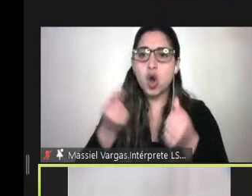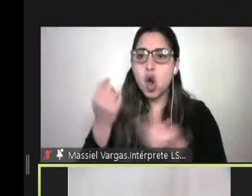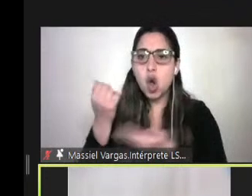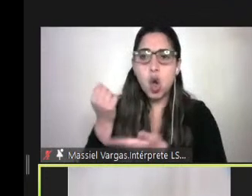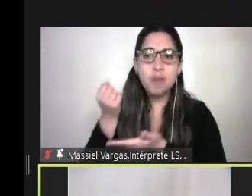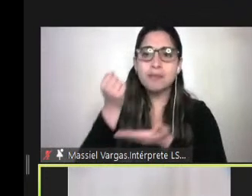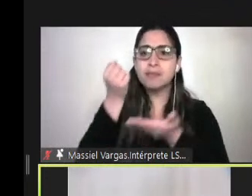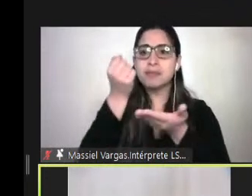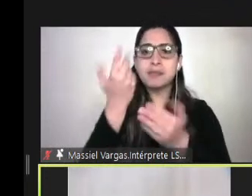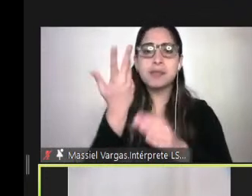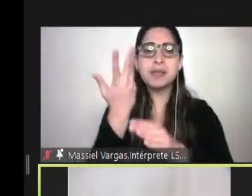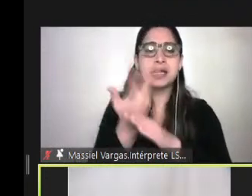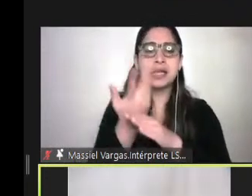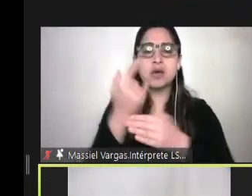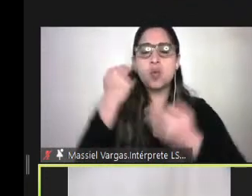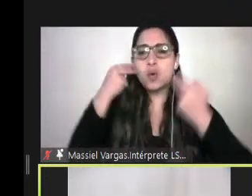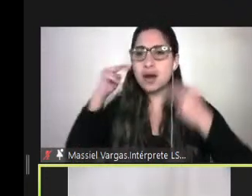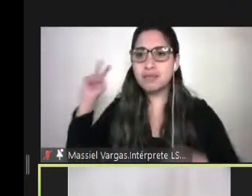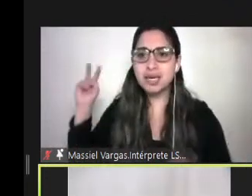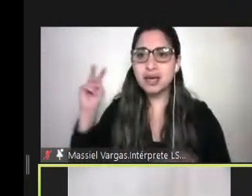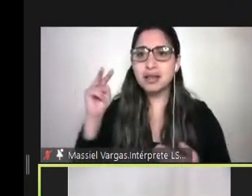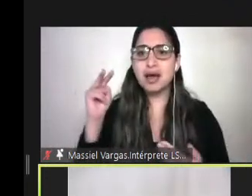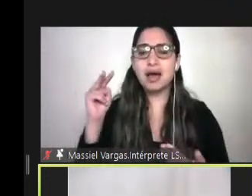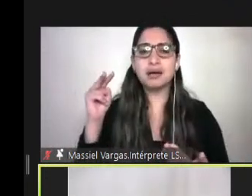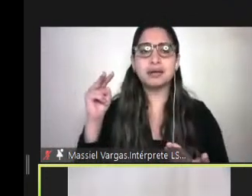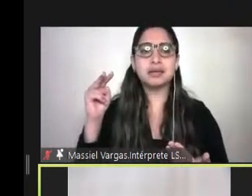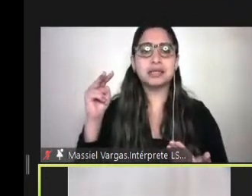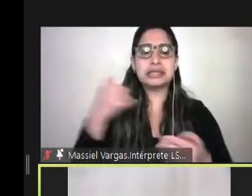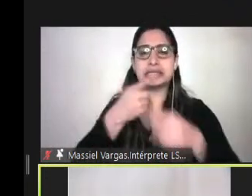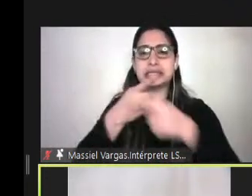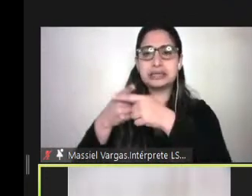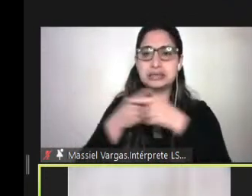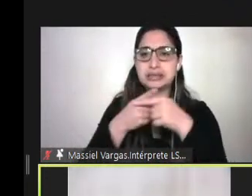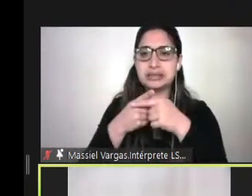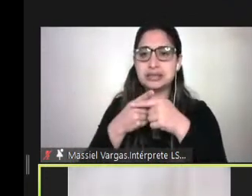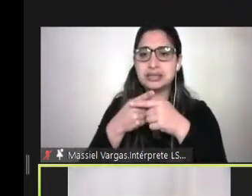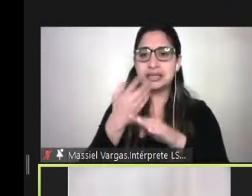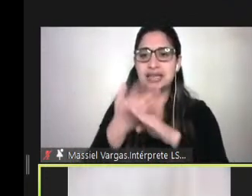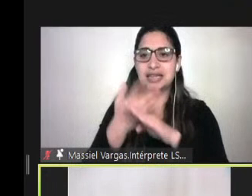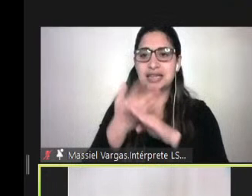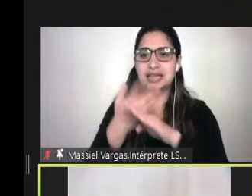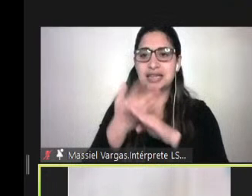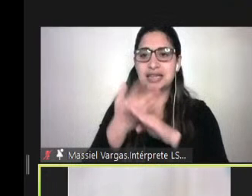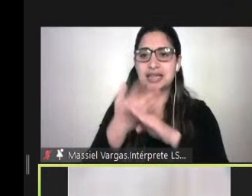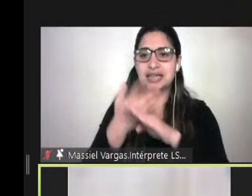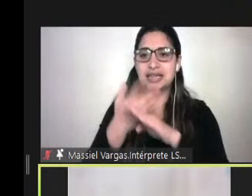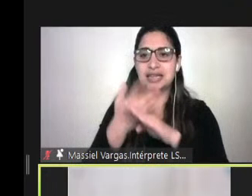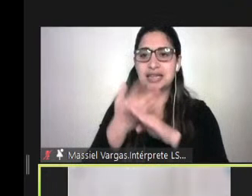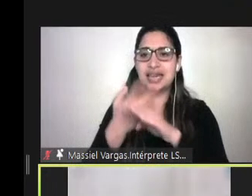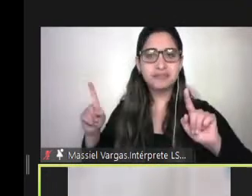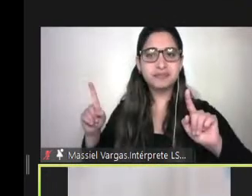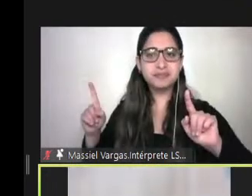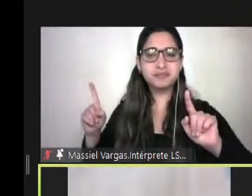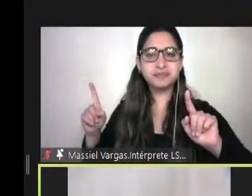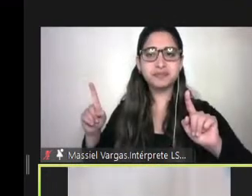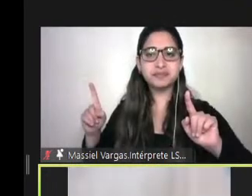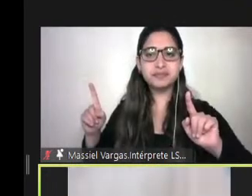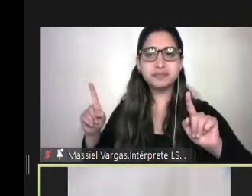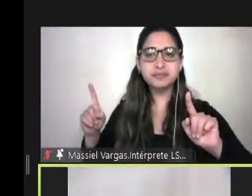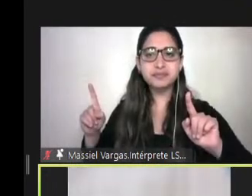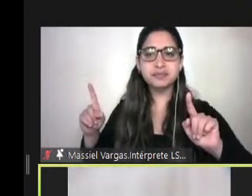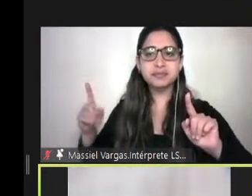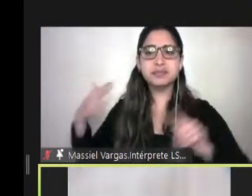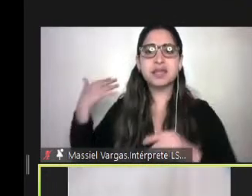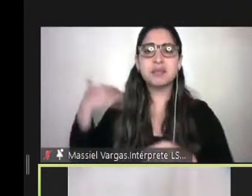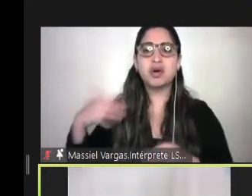de una mirada de la sociedad diferente y por lo tanto un cambio de paradigma como